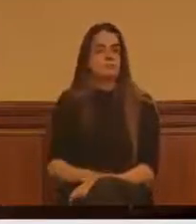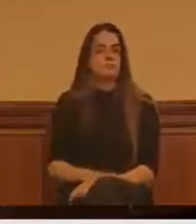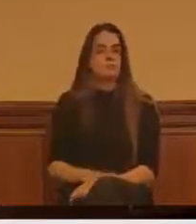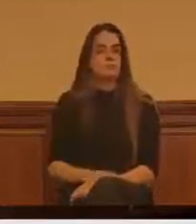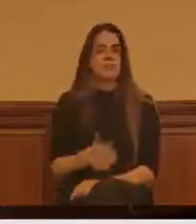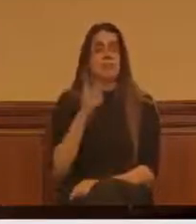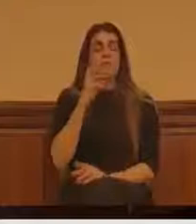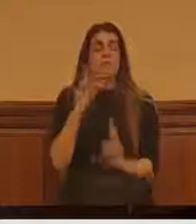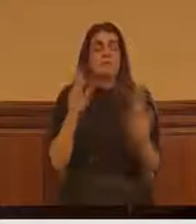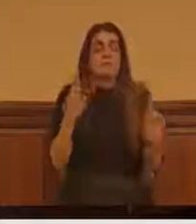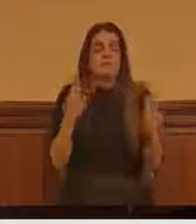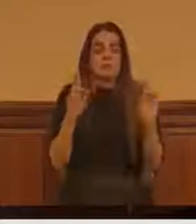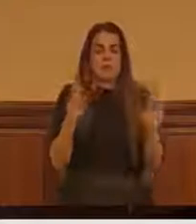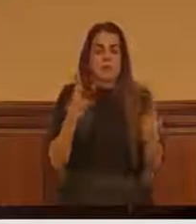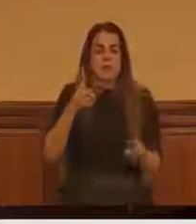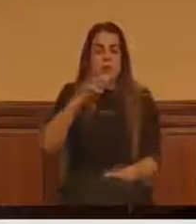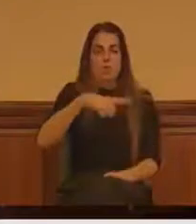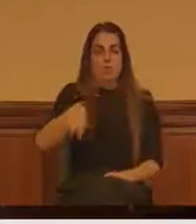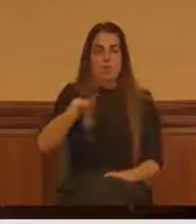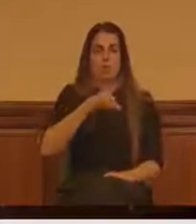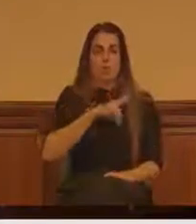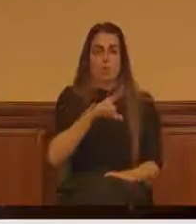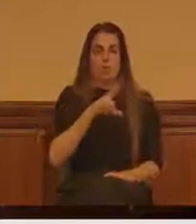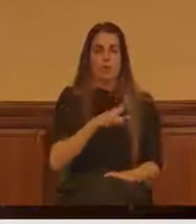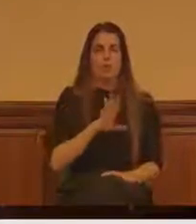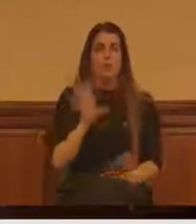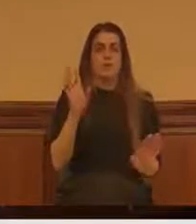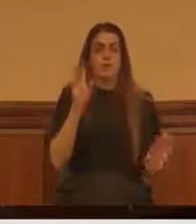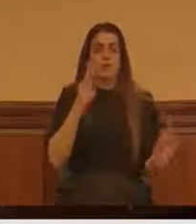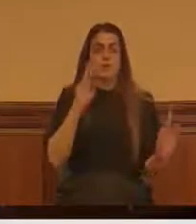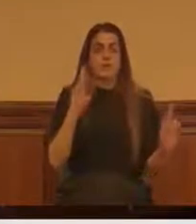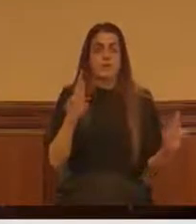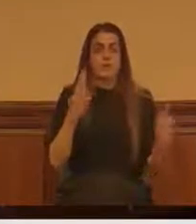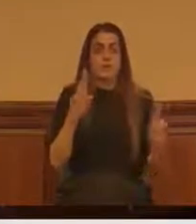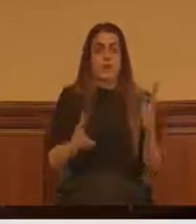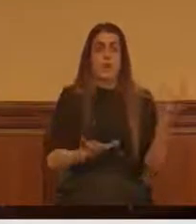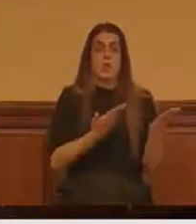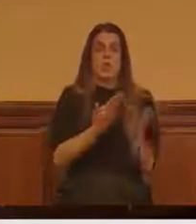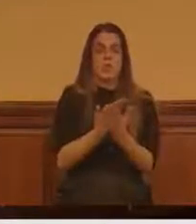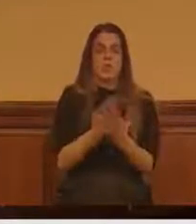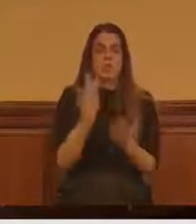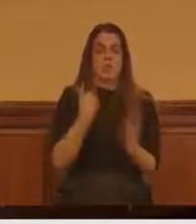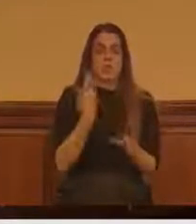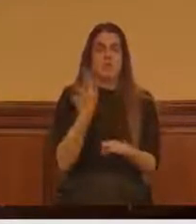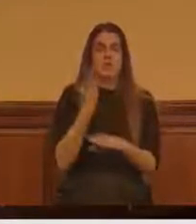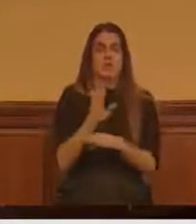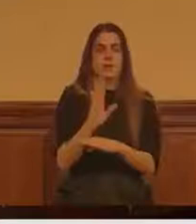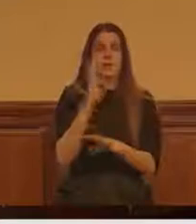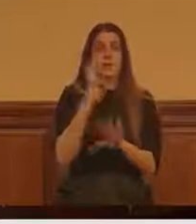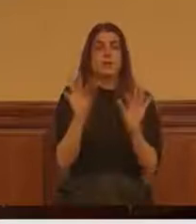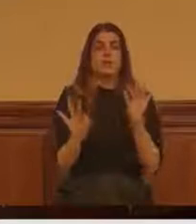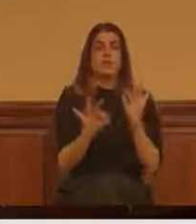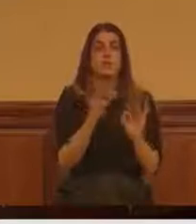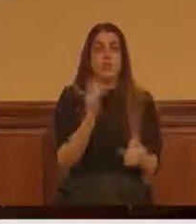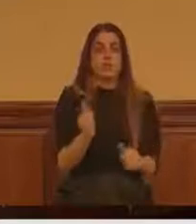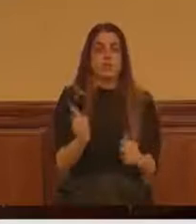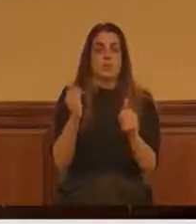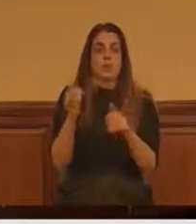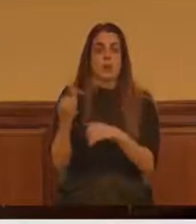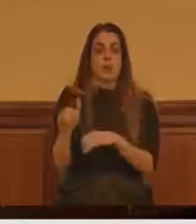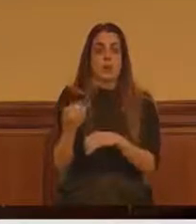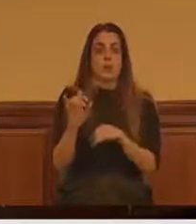Espero que ustedes, que han presentado la moción en este pleno, tengan más suerte que nosotros.